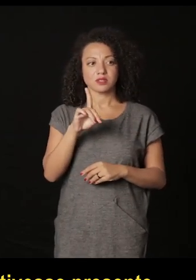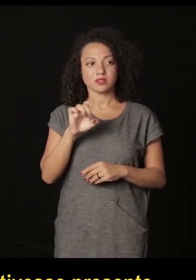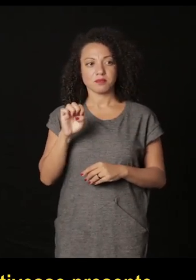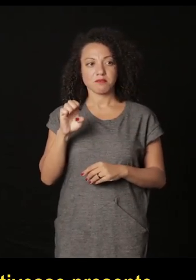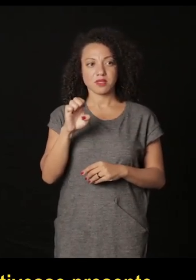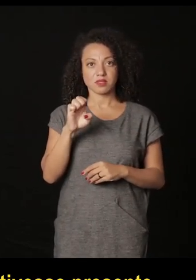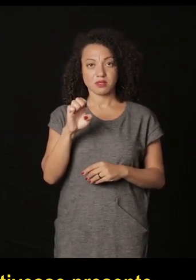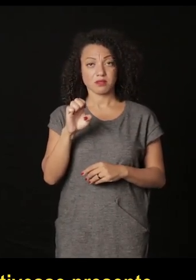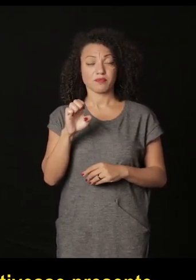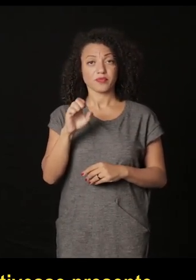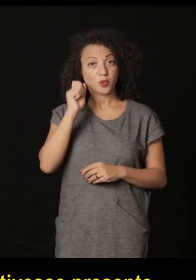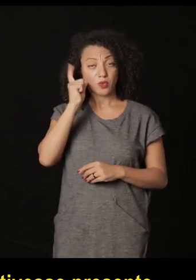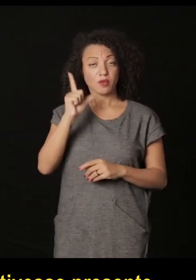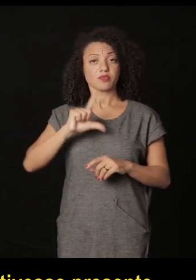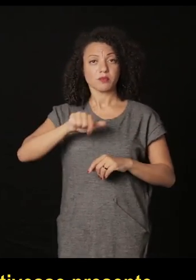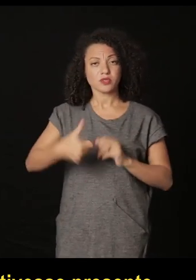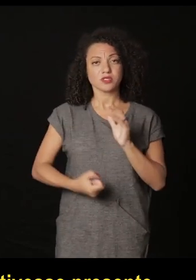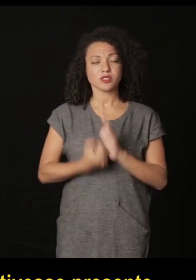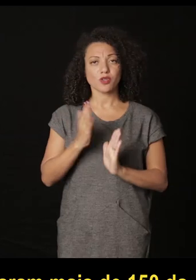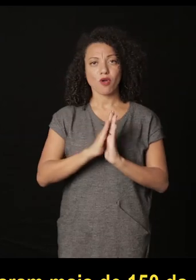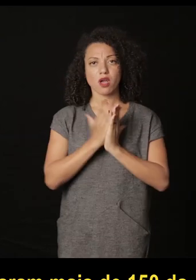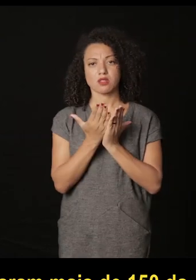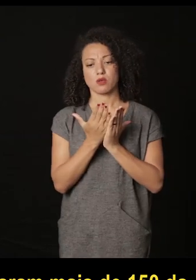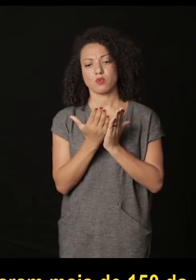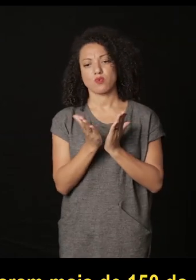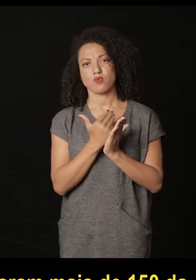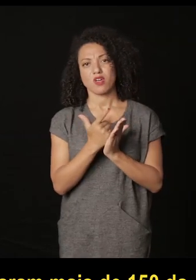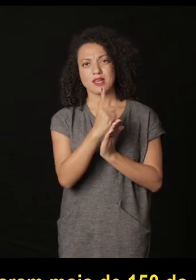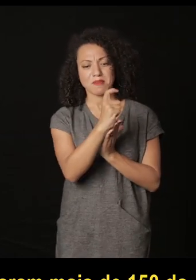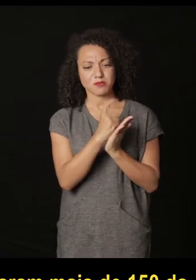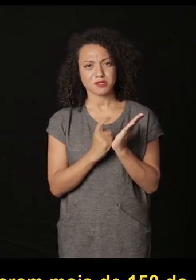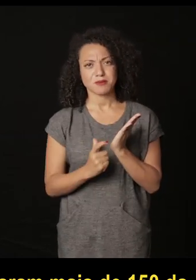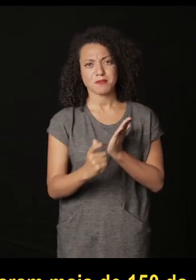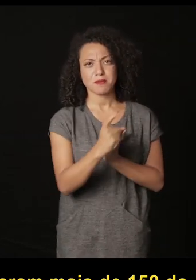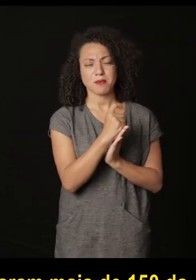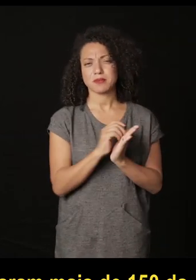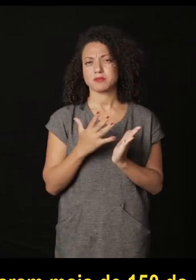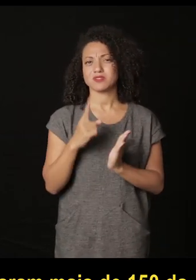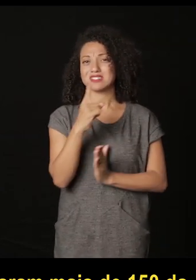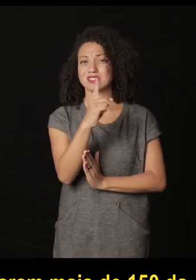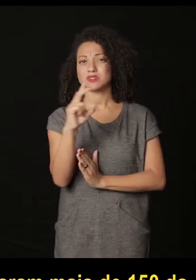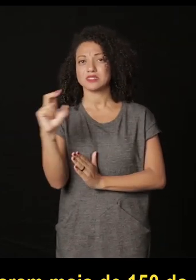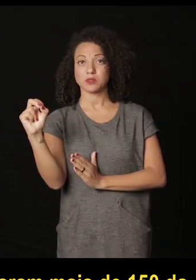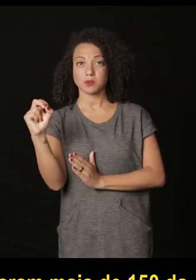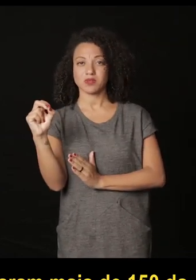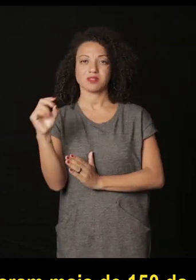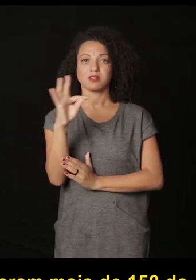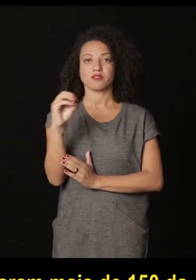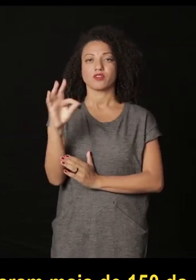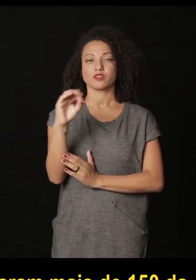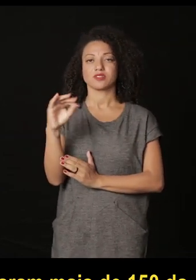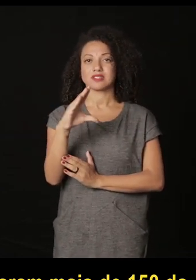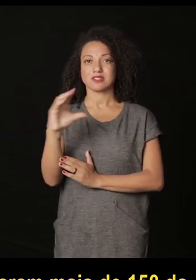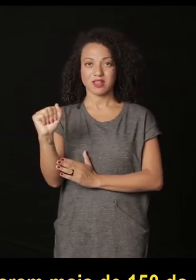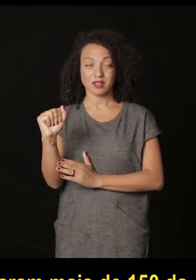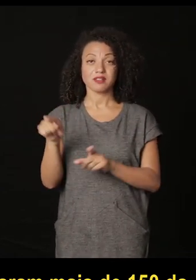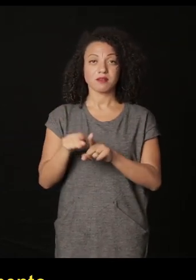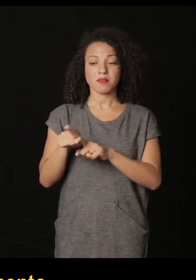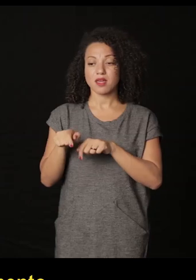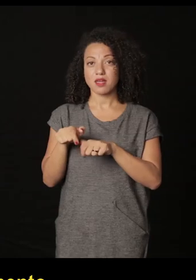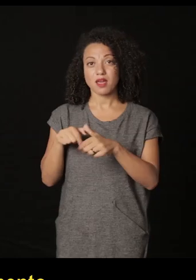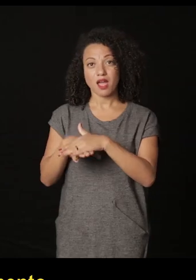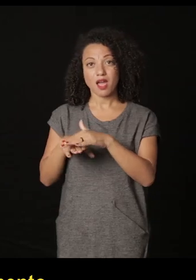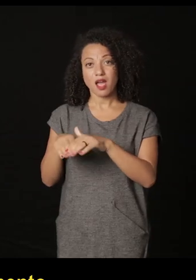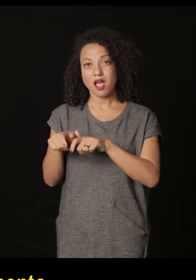el statement curatorial y ahí ven el catálogo que es donde están todas estas imágenes se usaron más de 150 de Fototeca Nacional y del archivo del agua